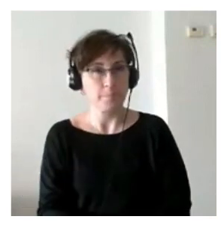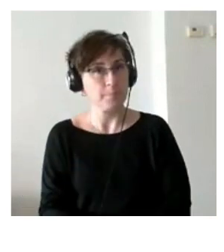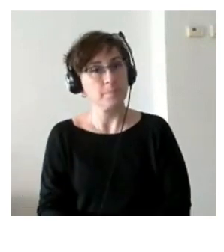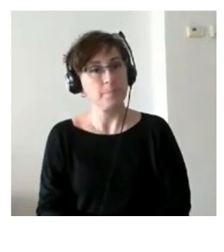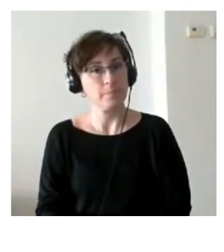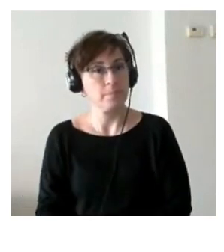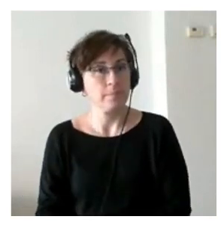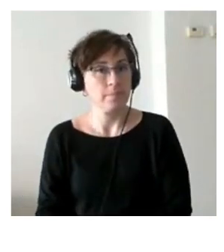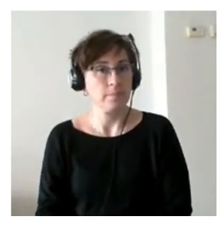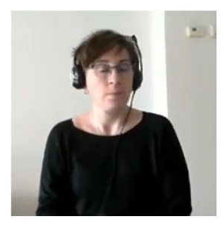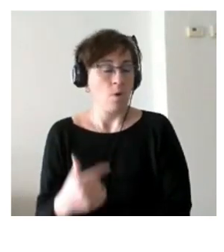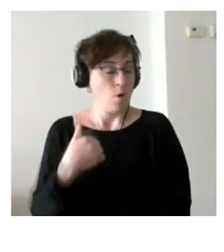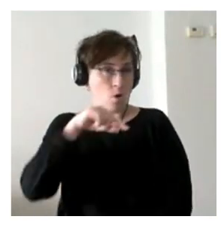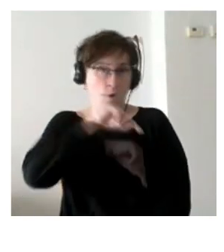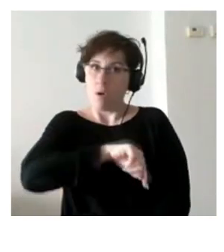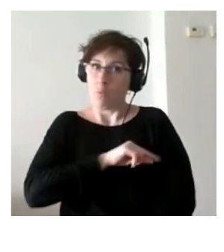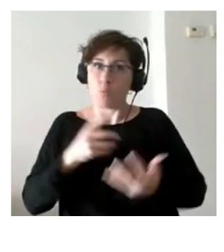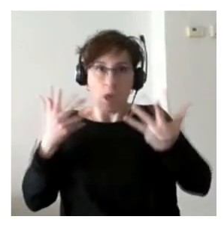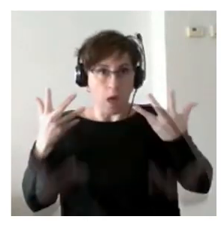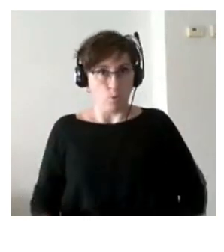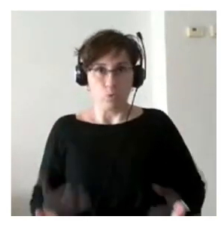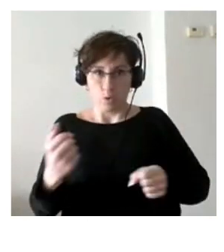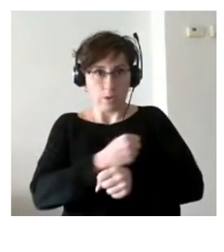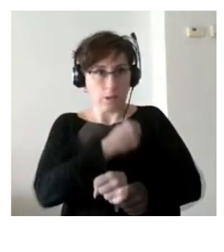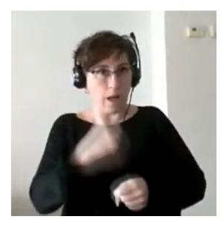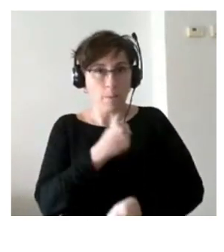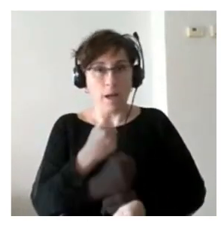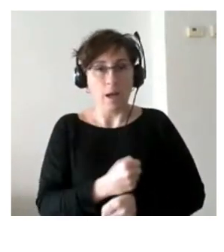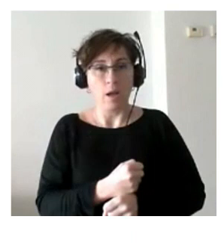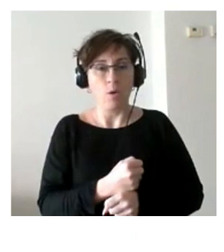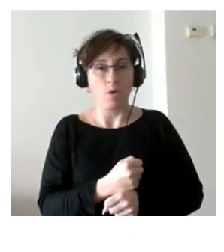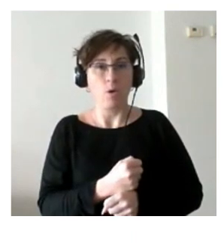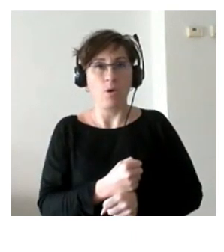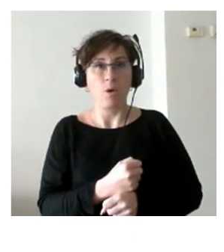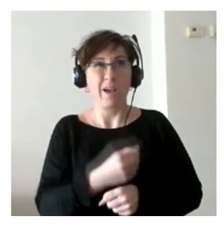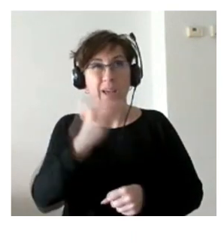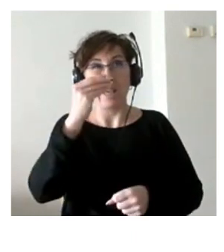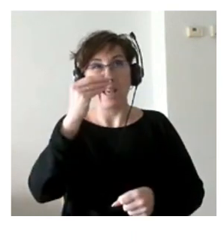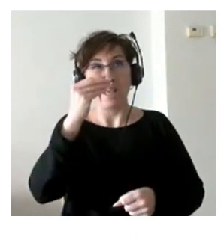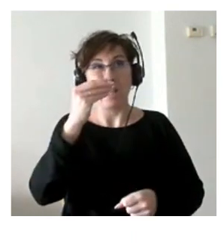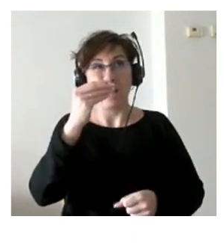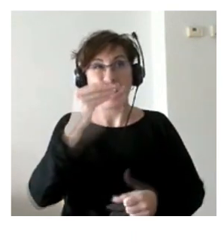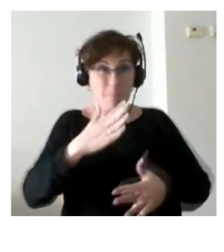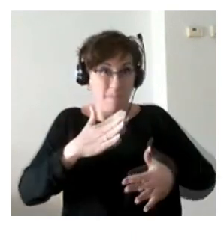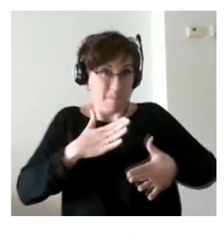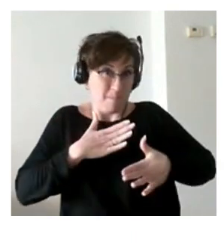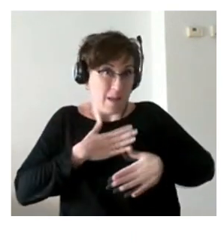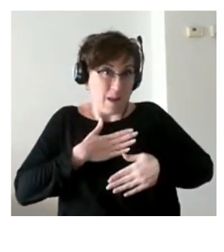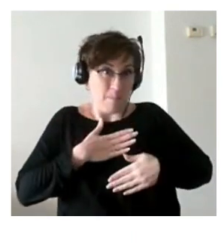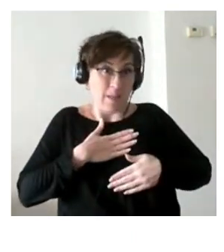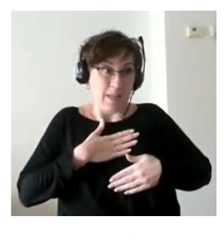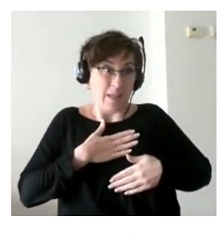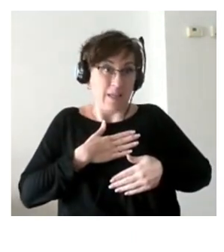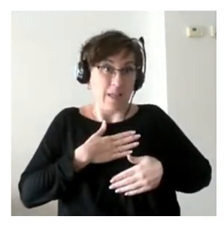estoy muy a gusto en mi trabajo yo por no decir el mejor para mí uno de los